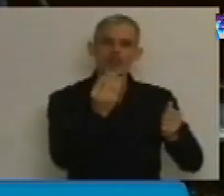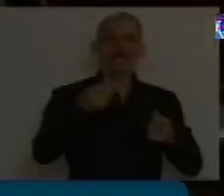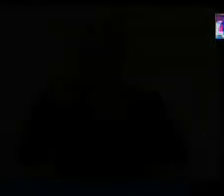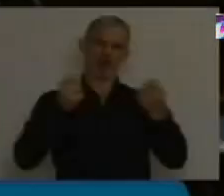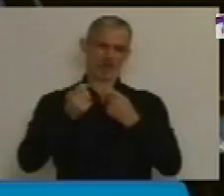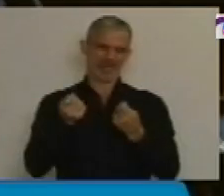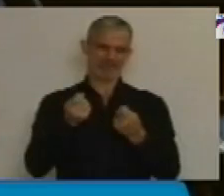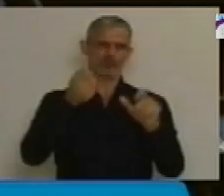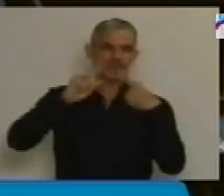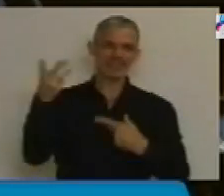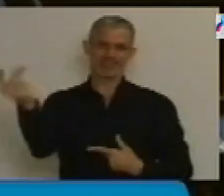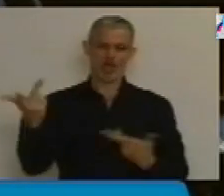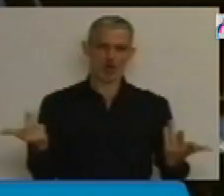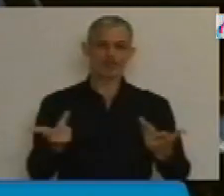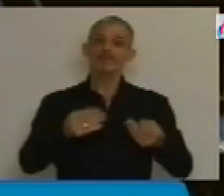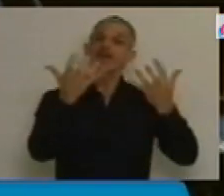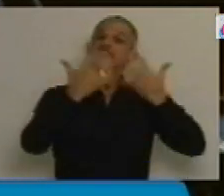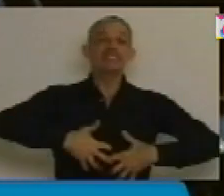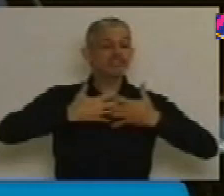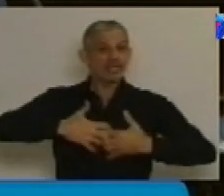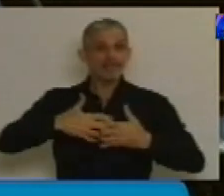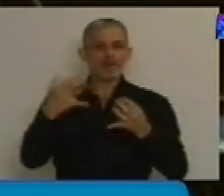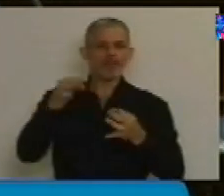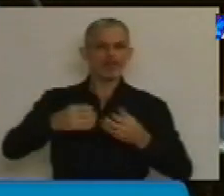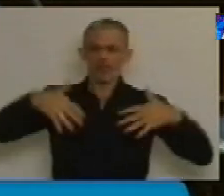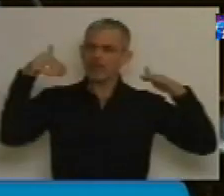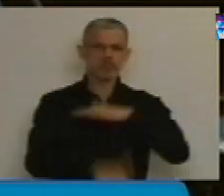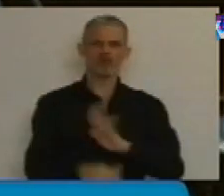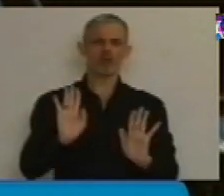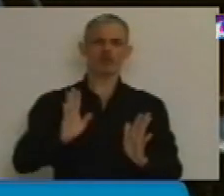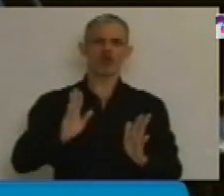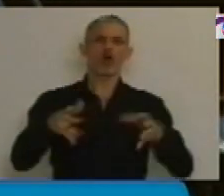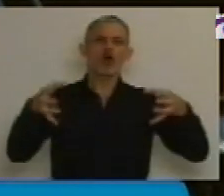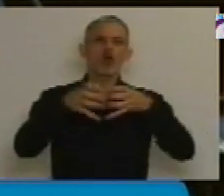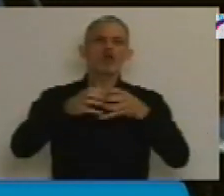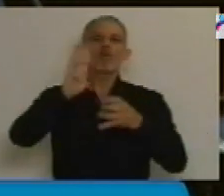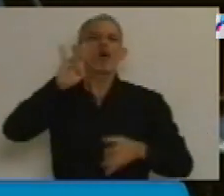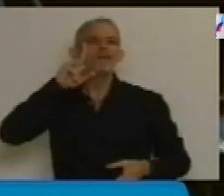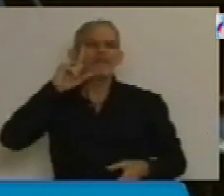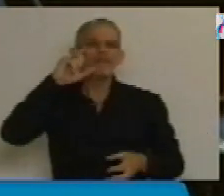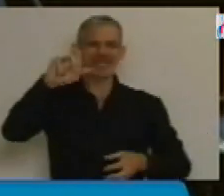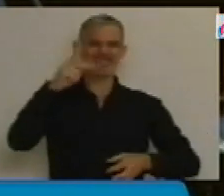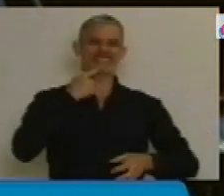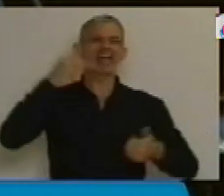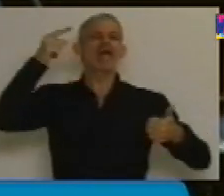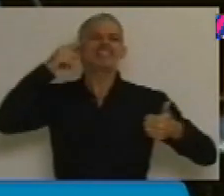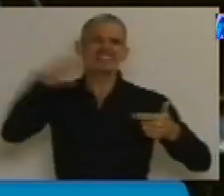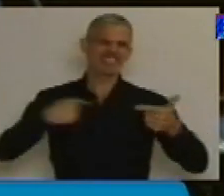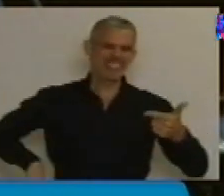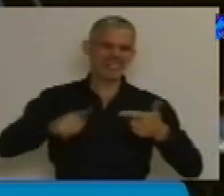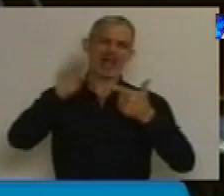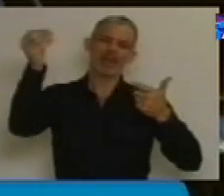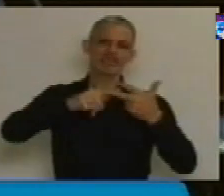importaciones. Tener un sistema de relación aguda, profunda con el grupo BRICS, tanto China, Brasil,